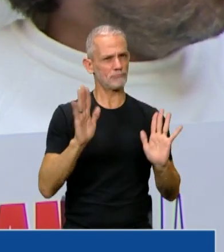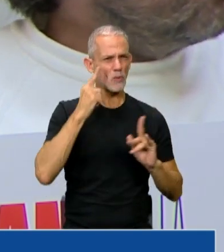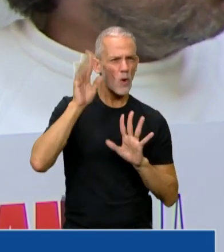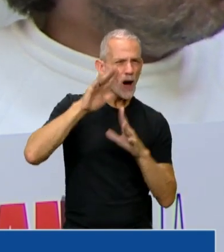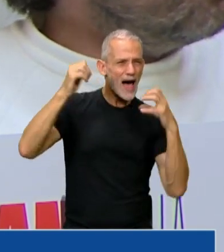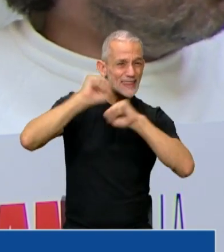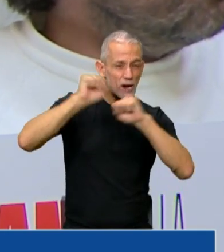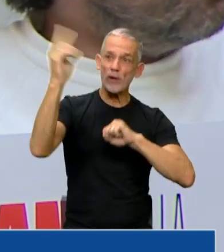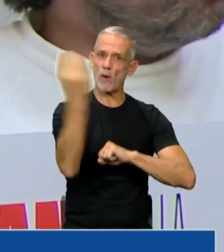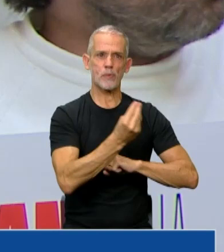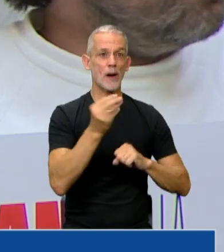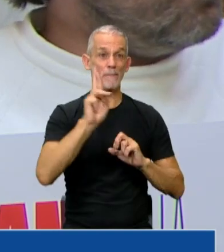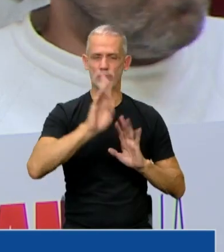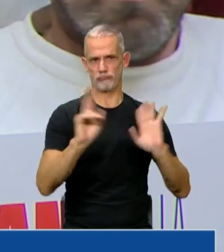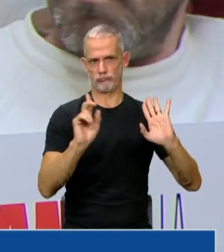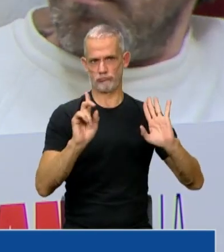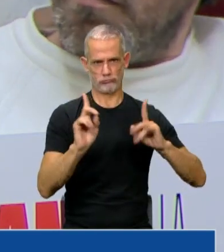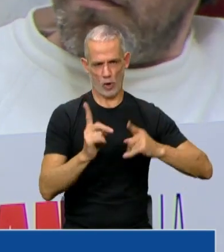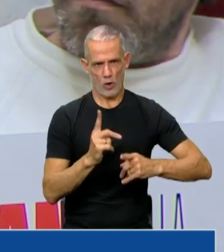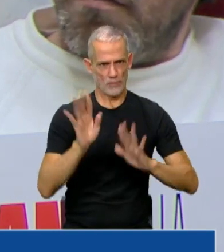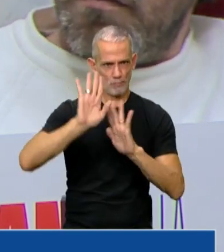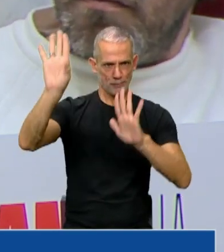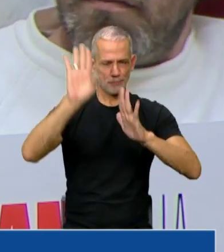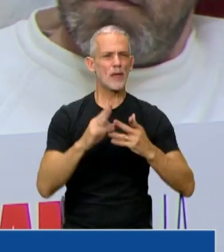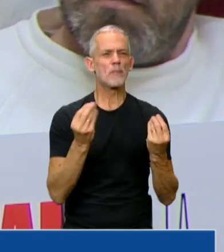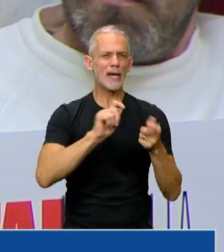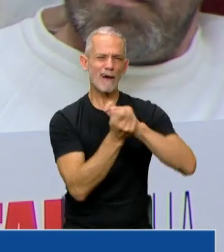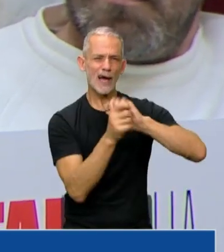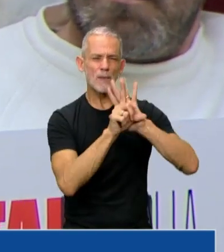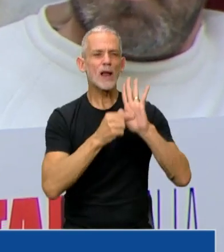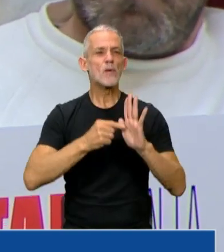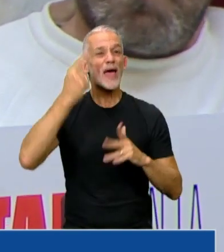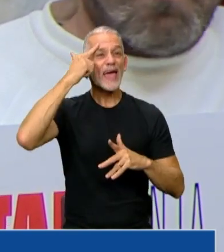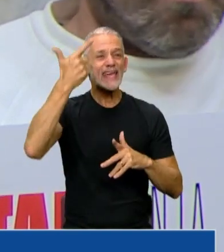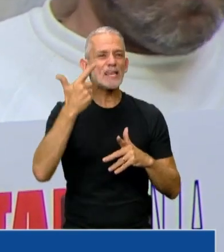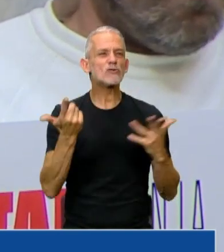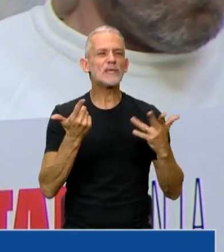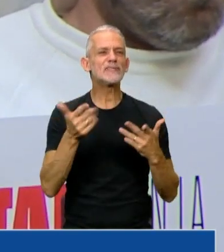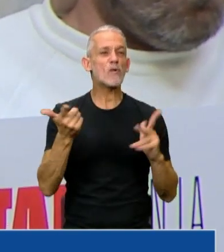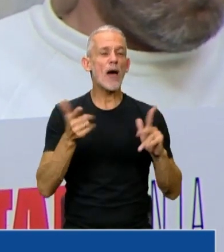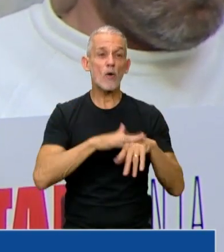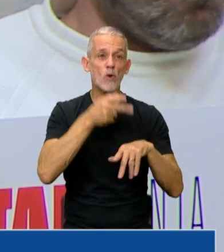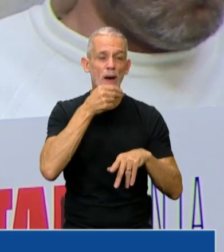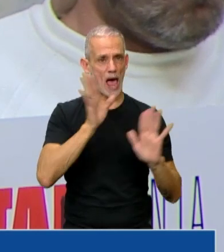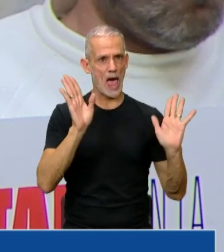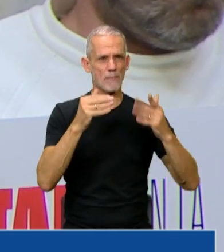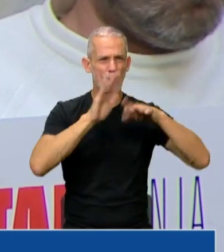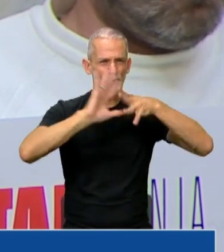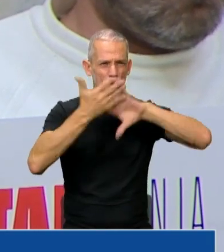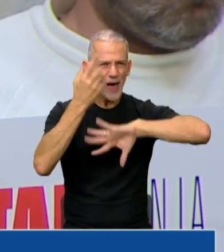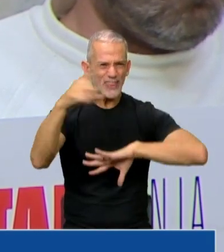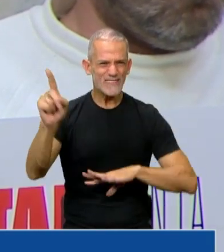terrorismo. Modificando el principio de inocencia. Y como el mecanismo y la